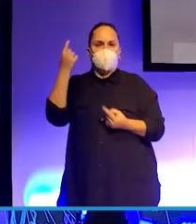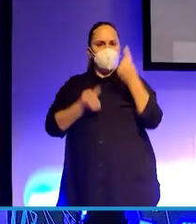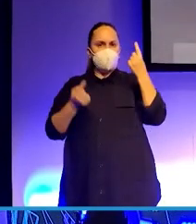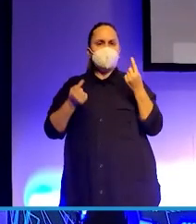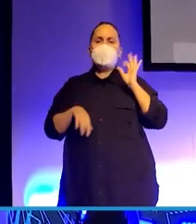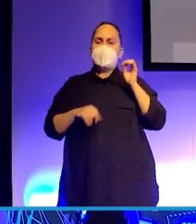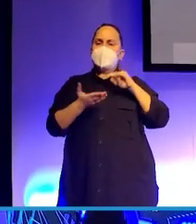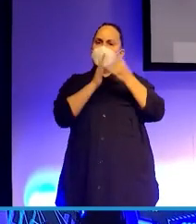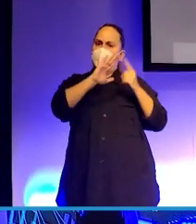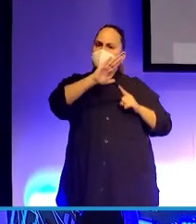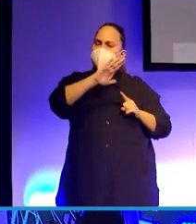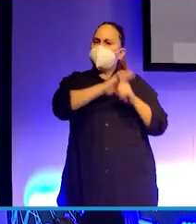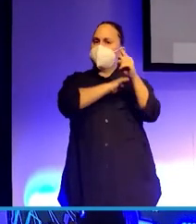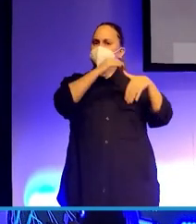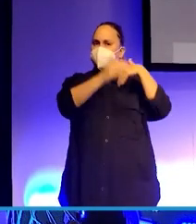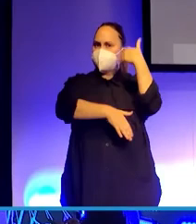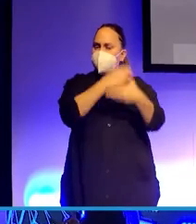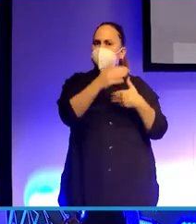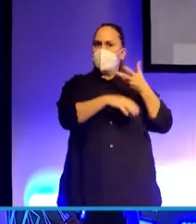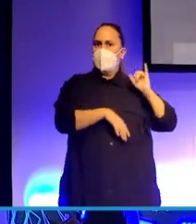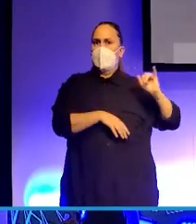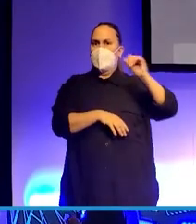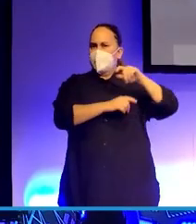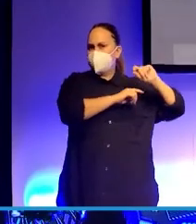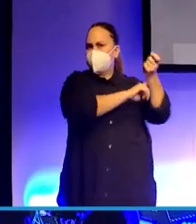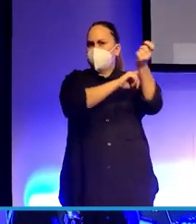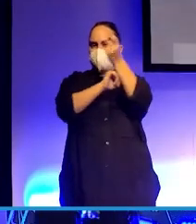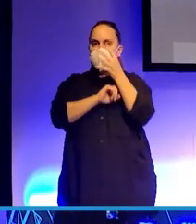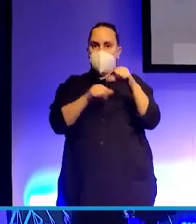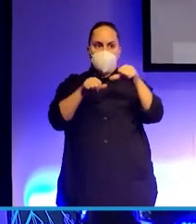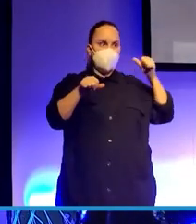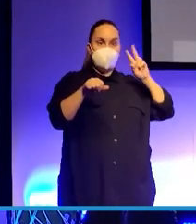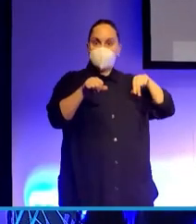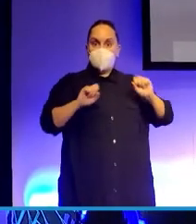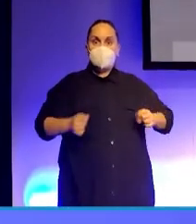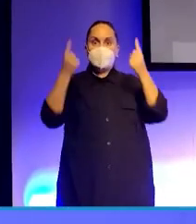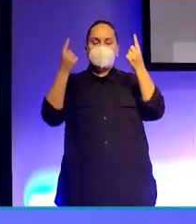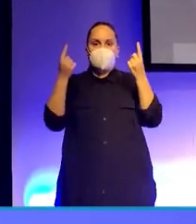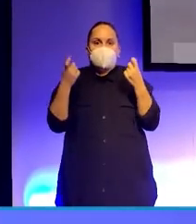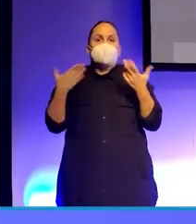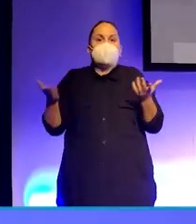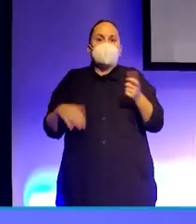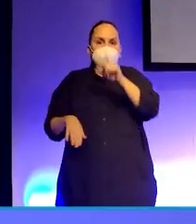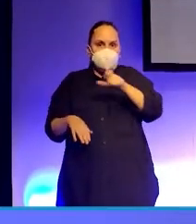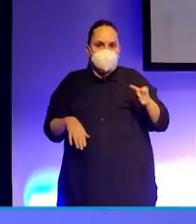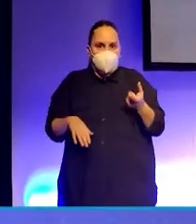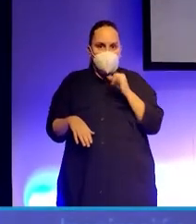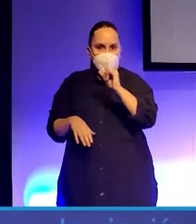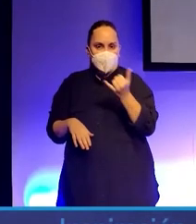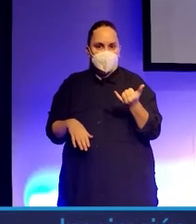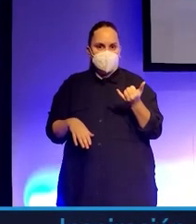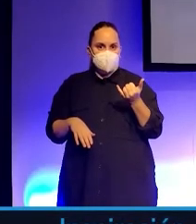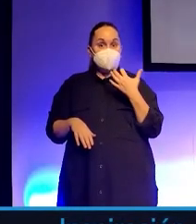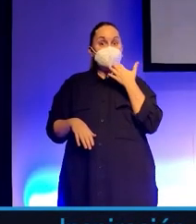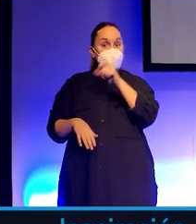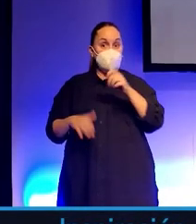tecnológicos, de todos estos progresos sin parangón, si no estuviésemos nosotros, los seres humanos? Entonces, para hablar de lo humano,